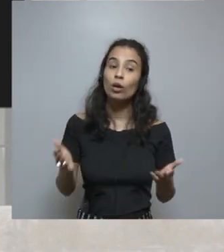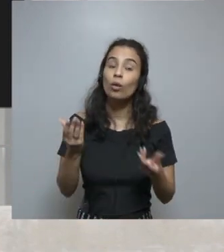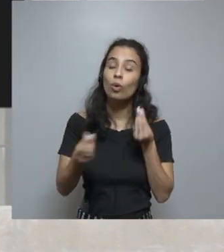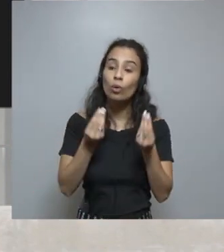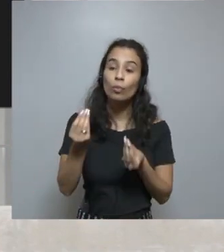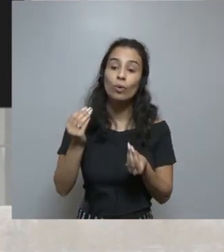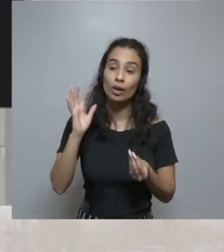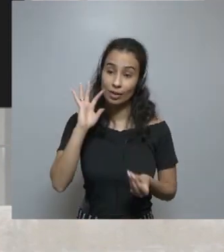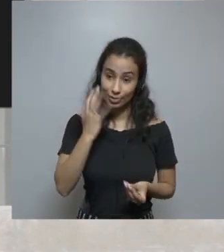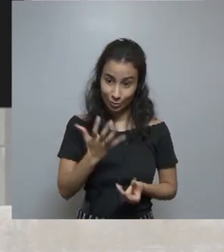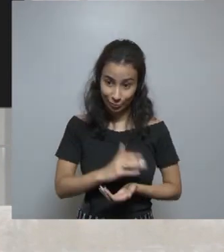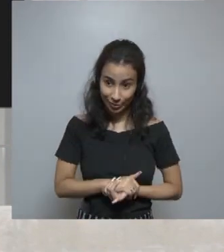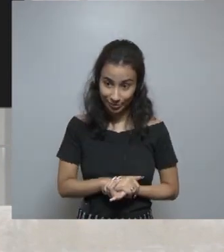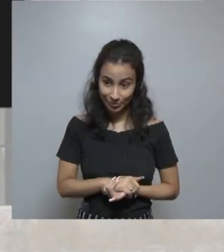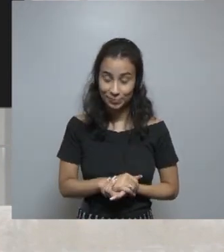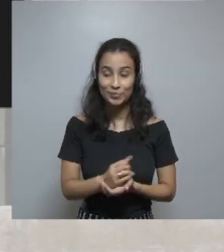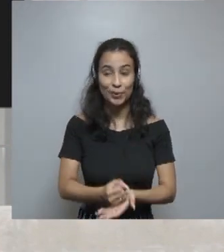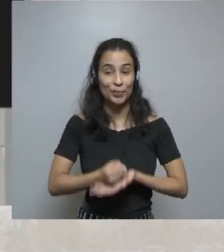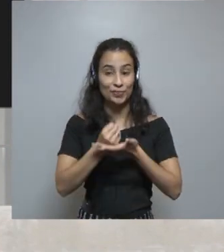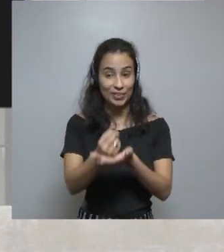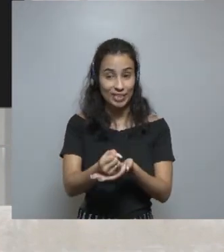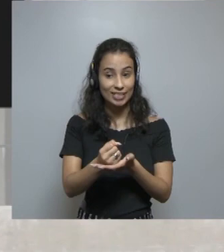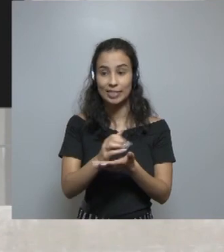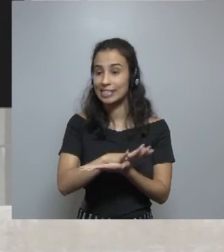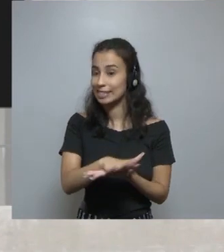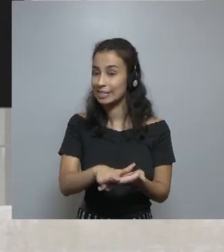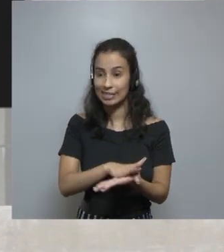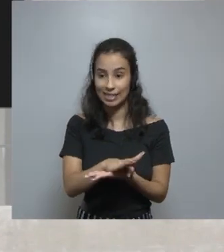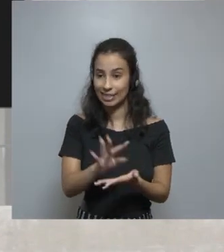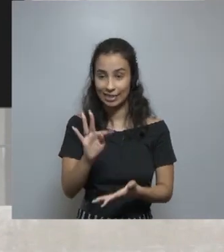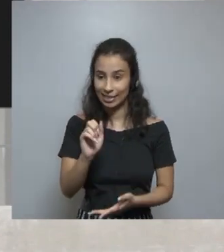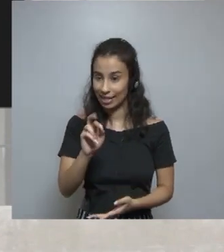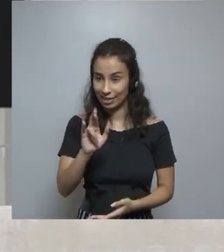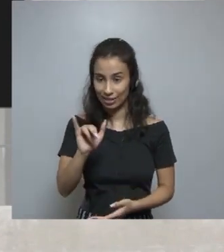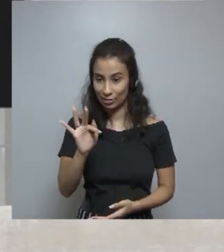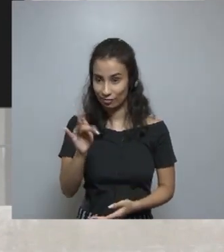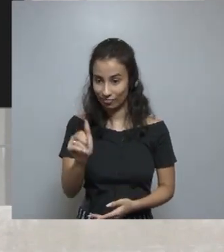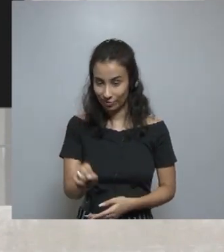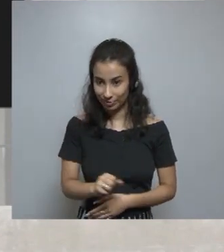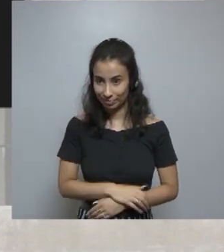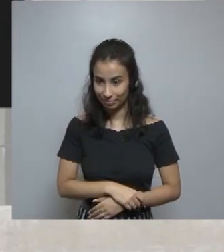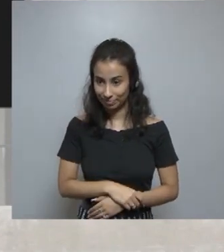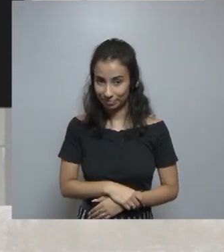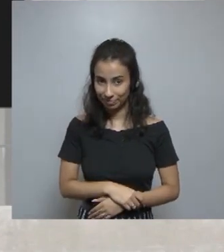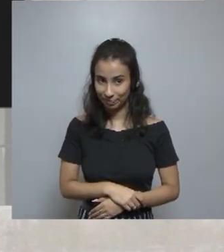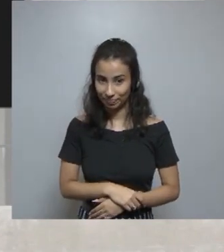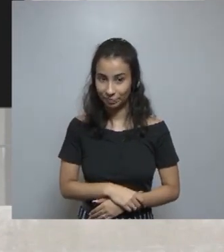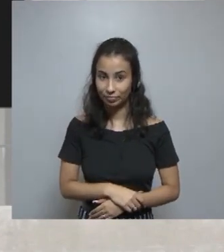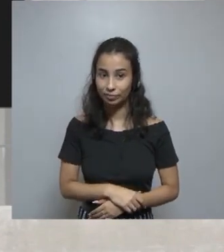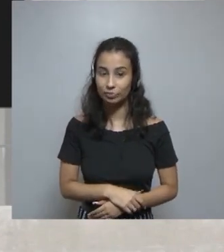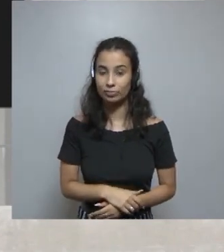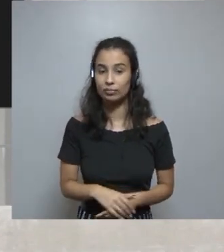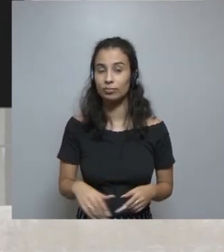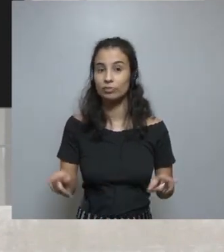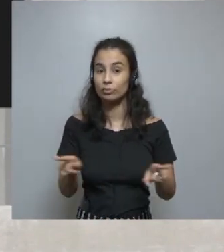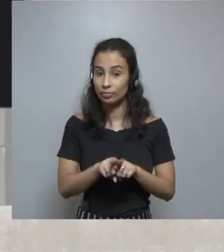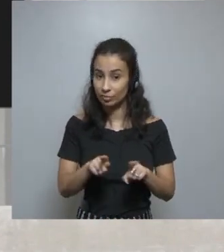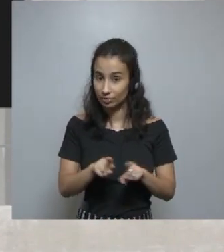para solucionar ese problema? Decidimos ofrecer un producto sin tarifas, de las diferentes opciones.